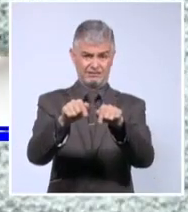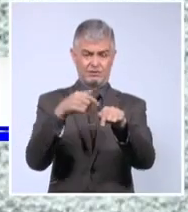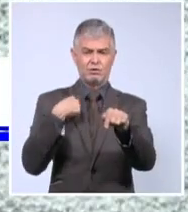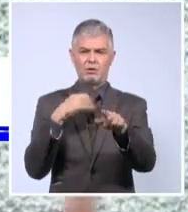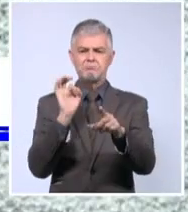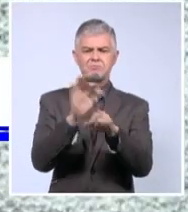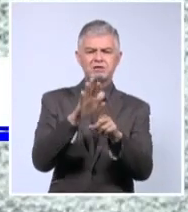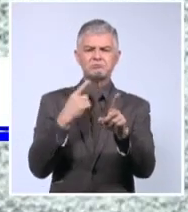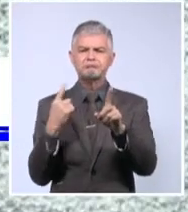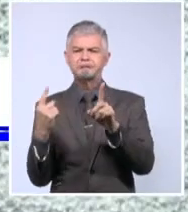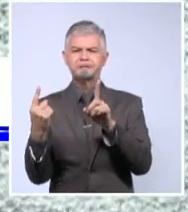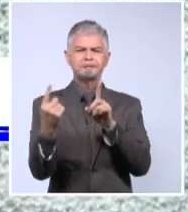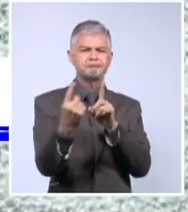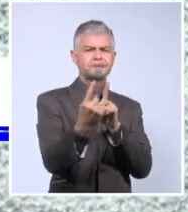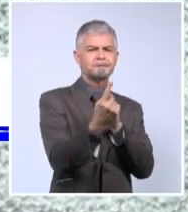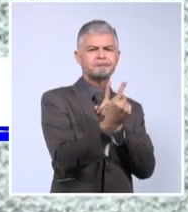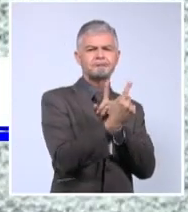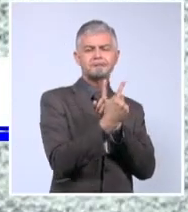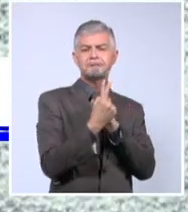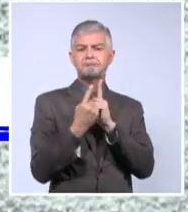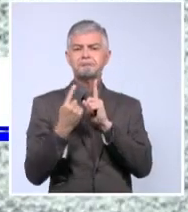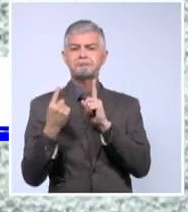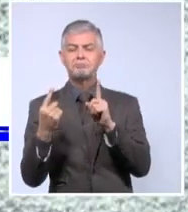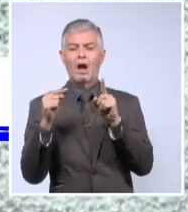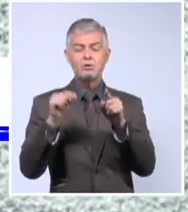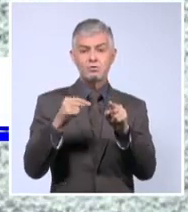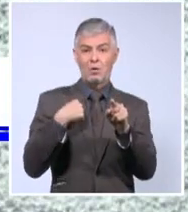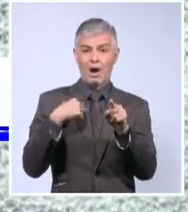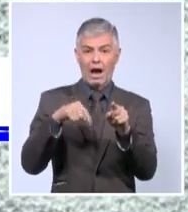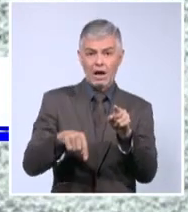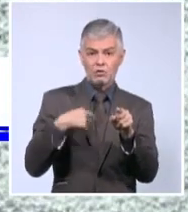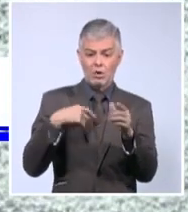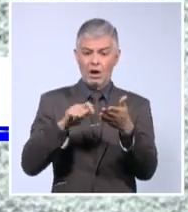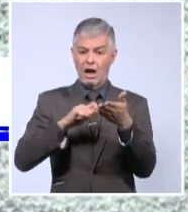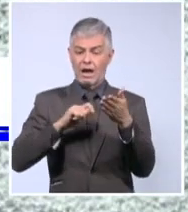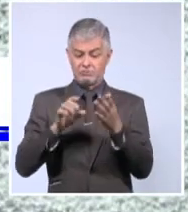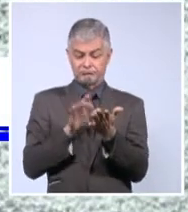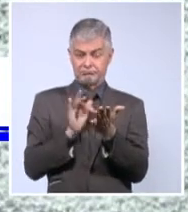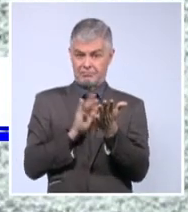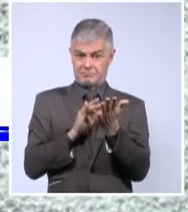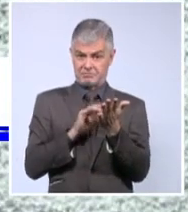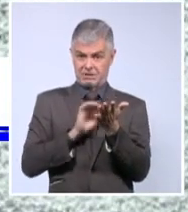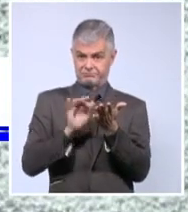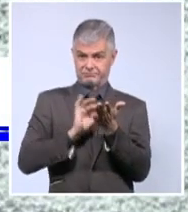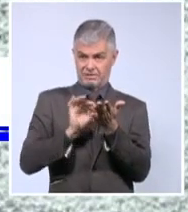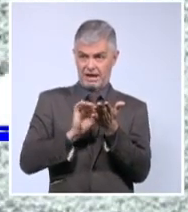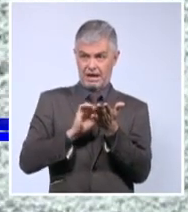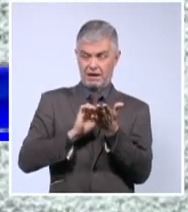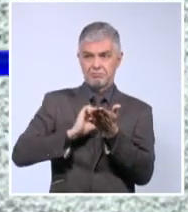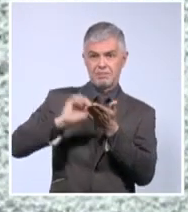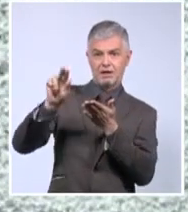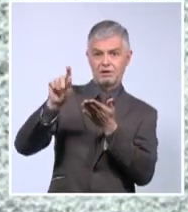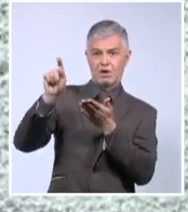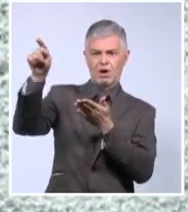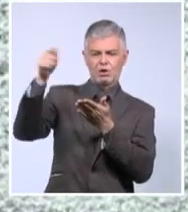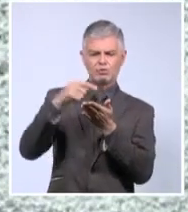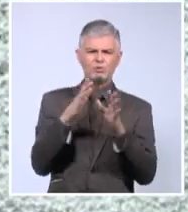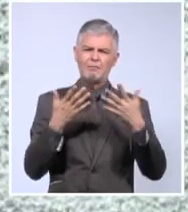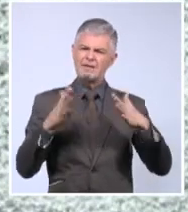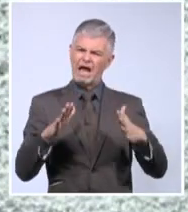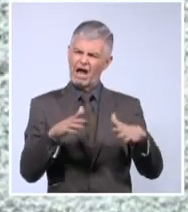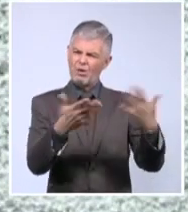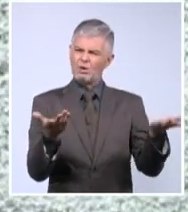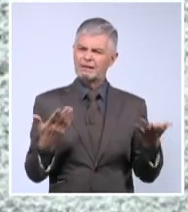rondar, ahí empiezo a caminar, ahí empiezo a pensar, ahí le estoy escribiendo. Ella me hace una directa, vamos, ¿tú tienes miedo? ¿Qué tú tienes?